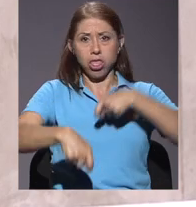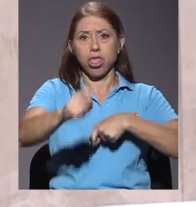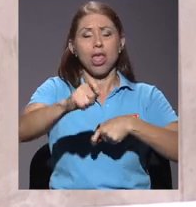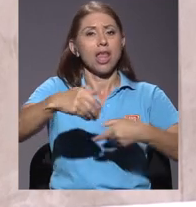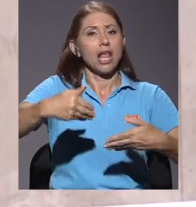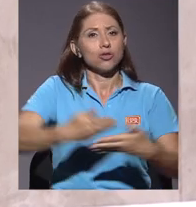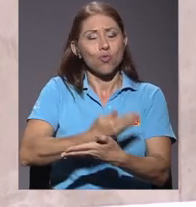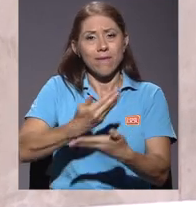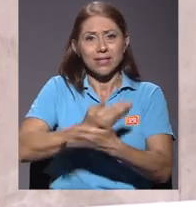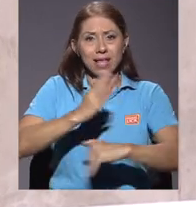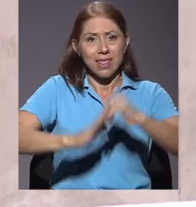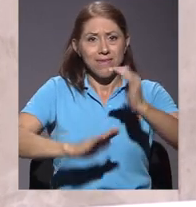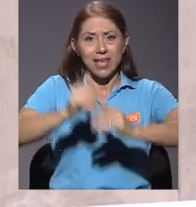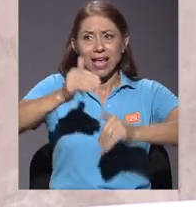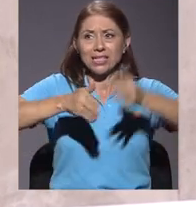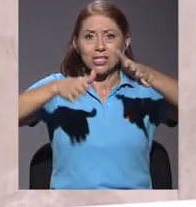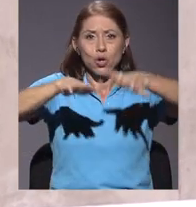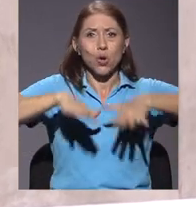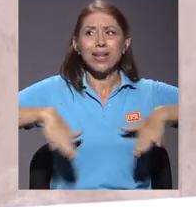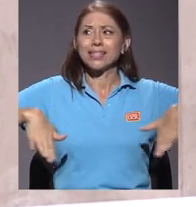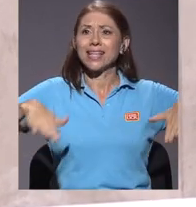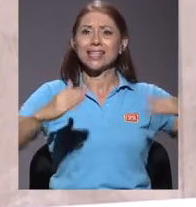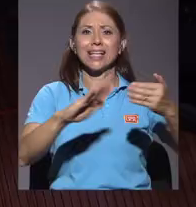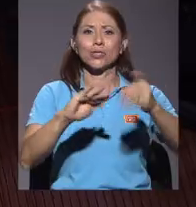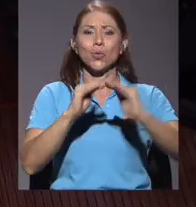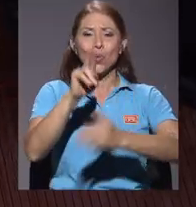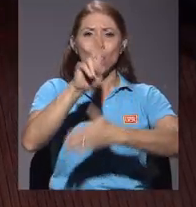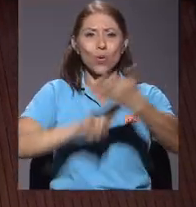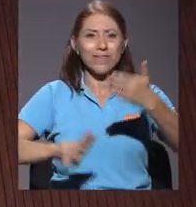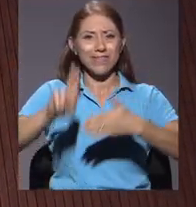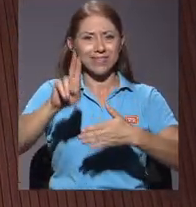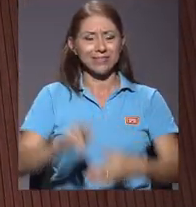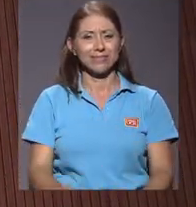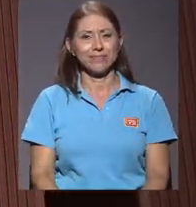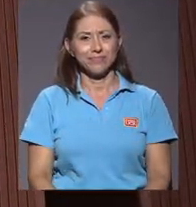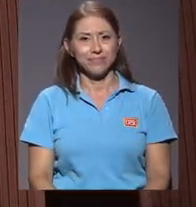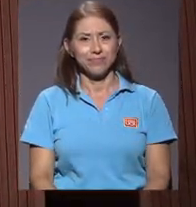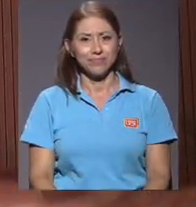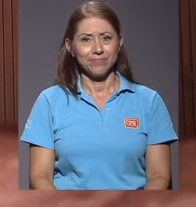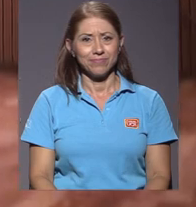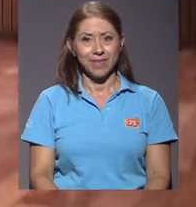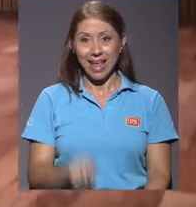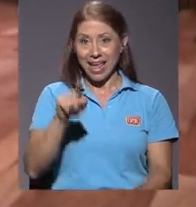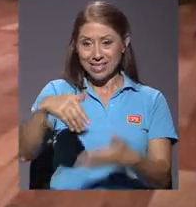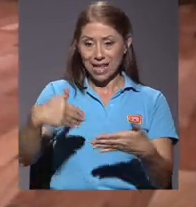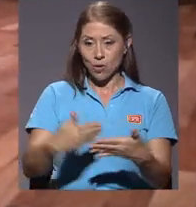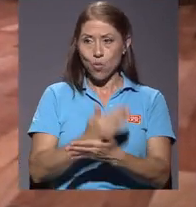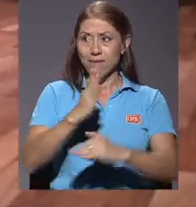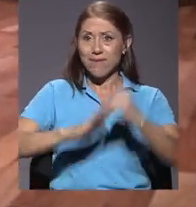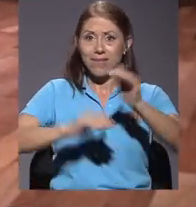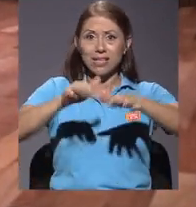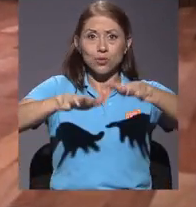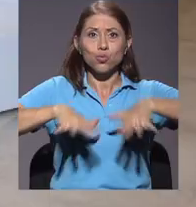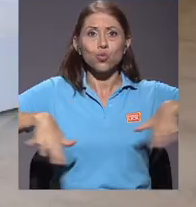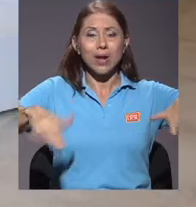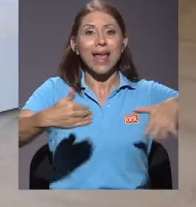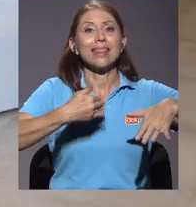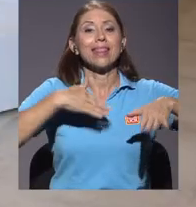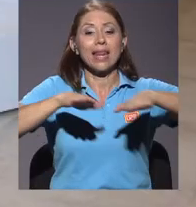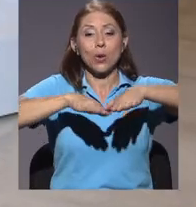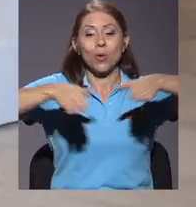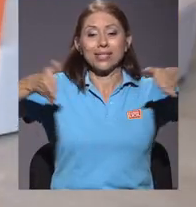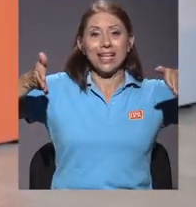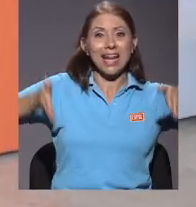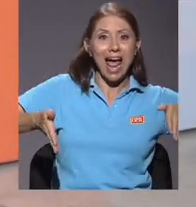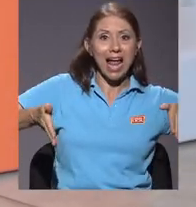en las nuevas edificaciones de esta ciudad universitaria. Esta nueva infraestructura posee